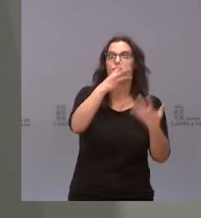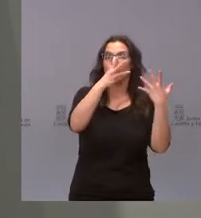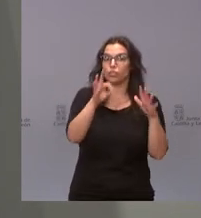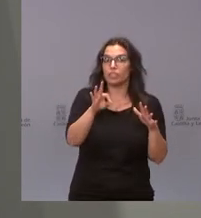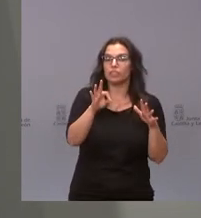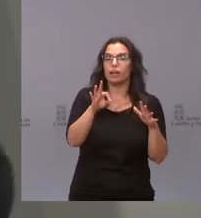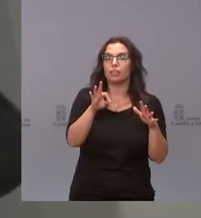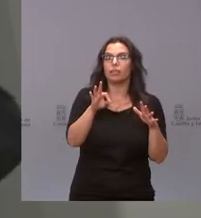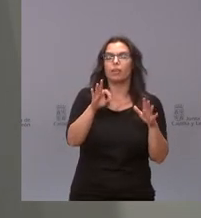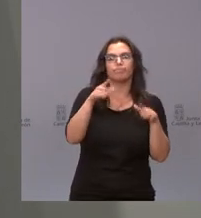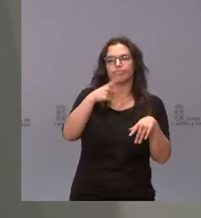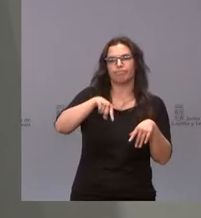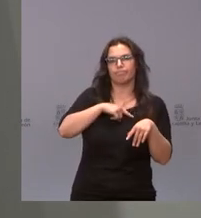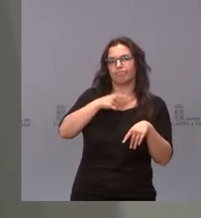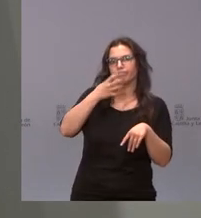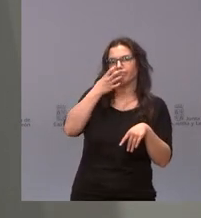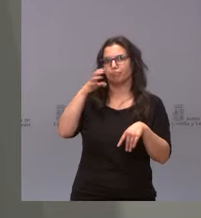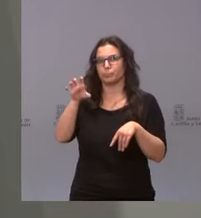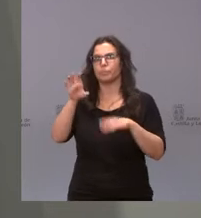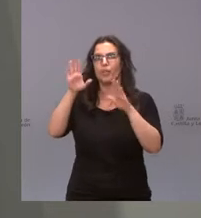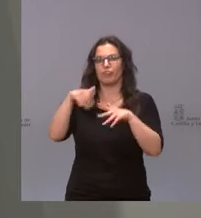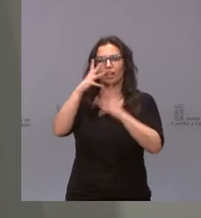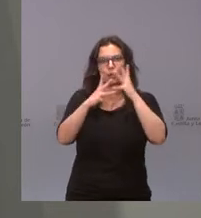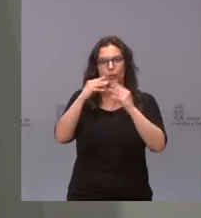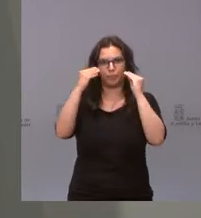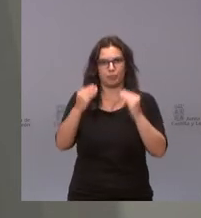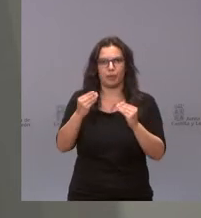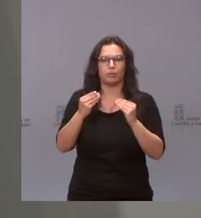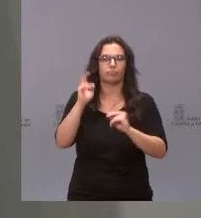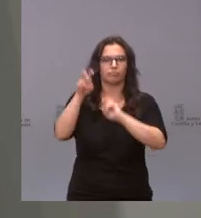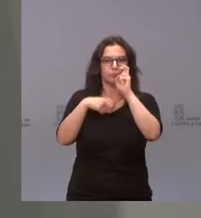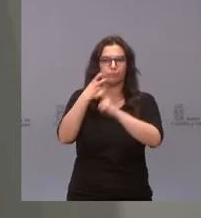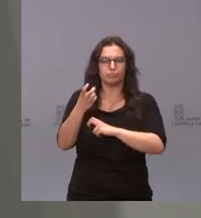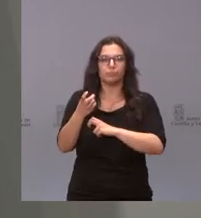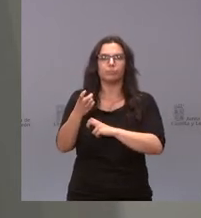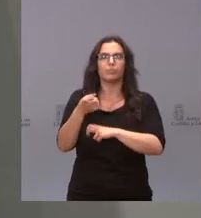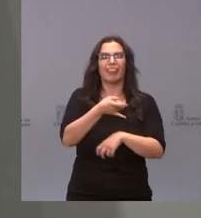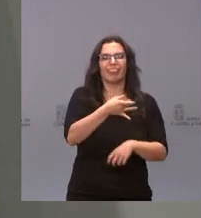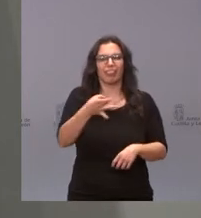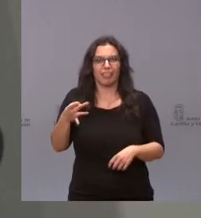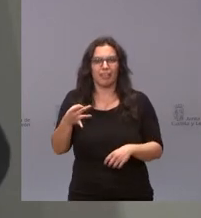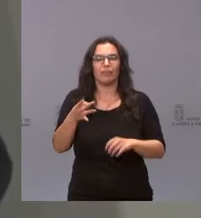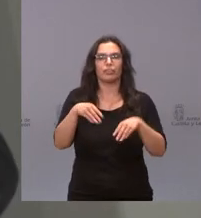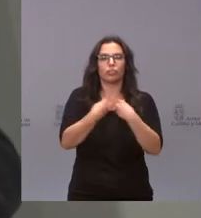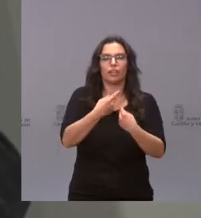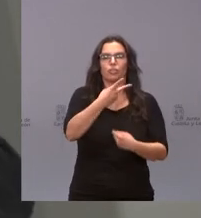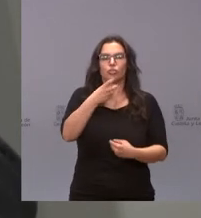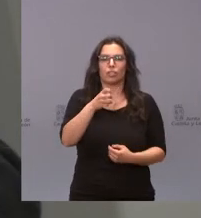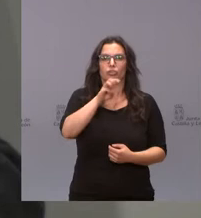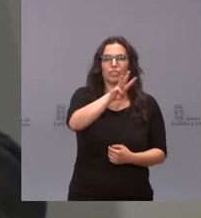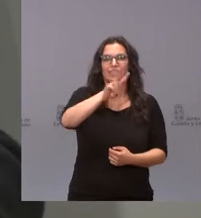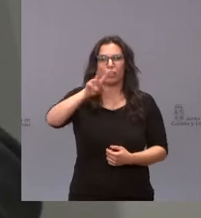un recurso que ha permitido hacer bien las cuentas y que se eleve esta cantidad a los 232 millones.